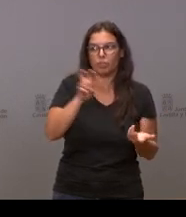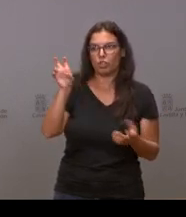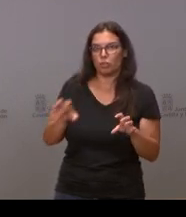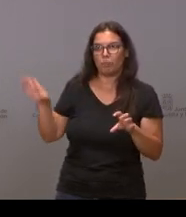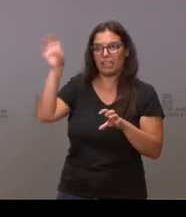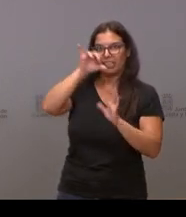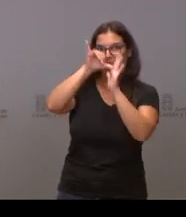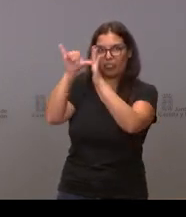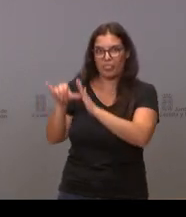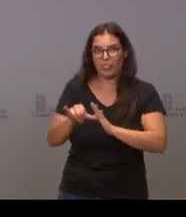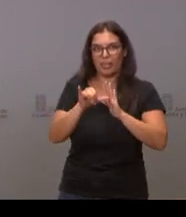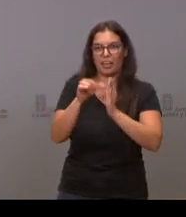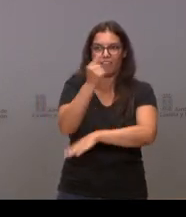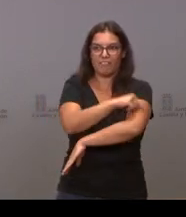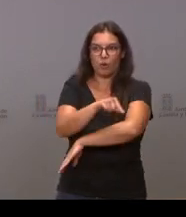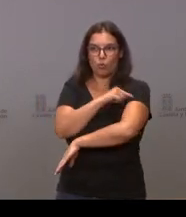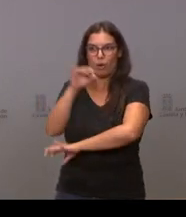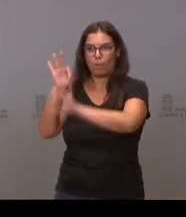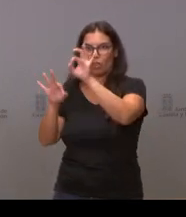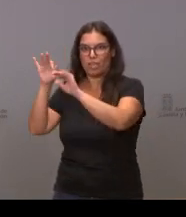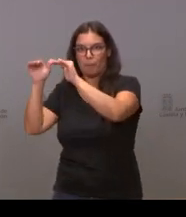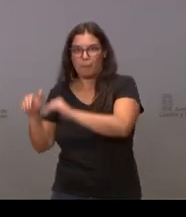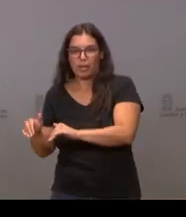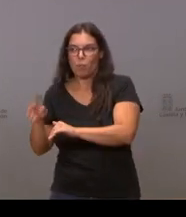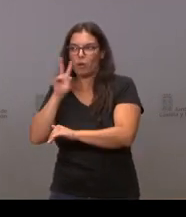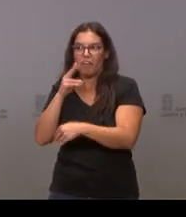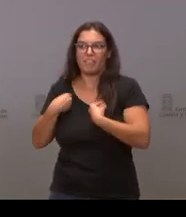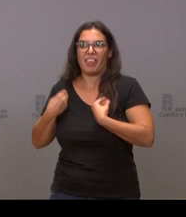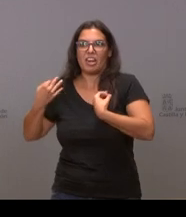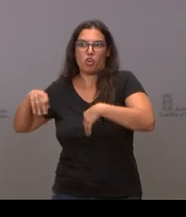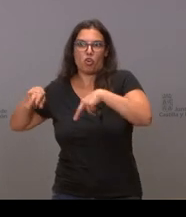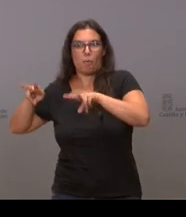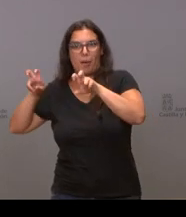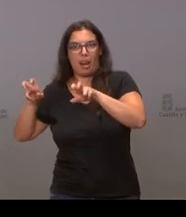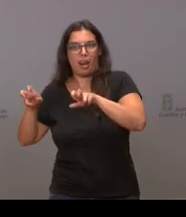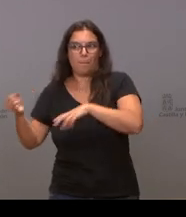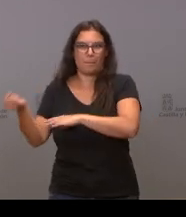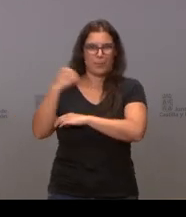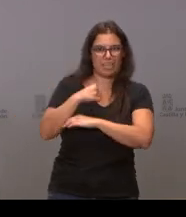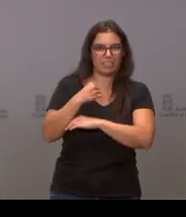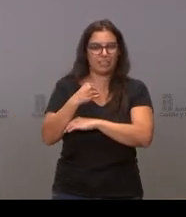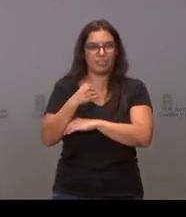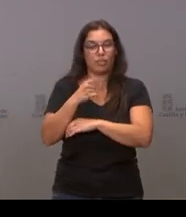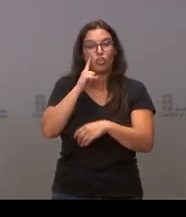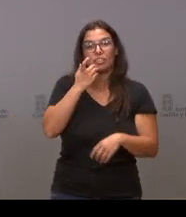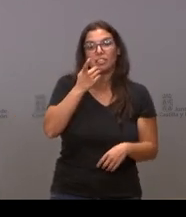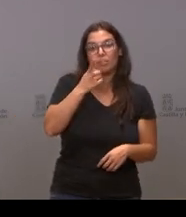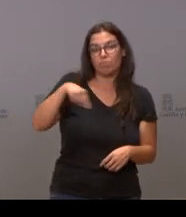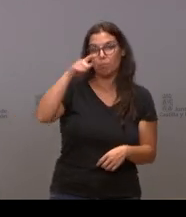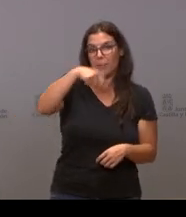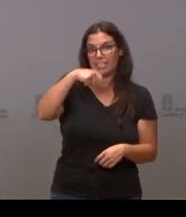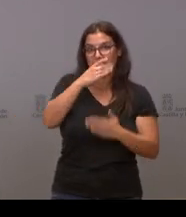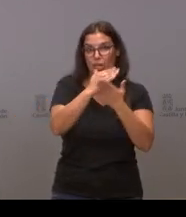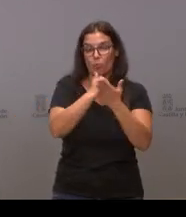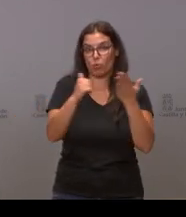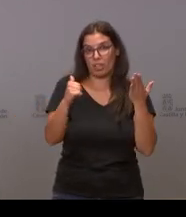de nuestro entorno con menos vacunados y con escenas más cotidianas de la vida normal. Y no sé si temen los presidentes autonómicos del